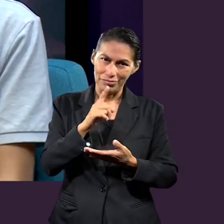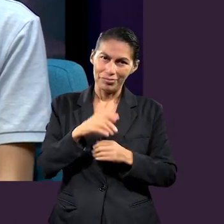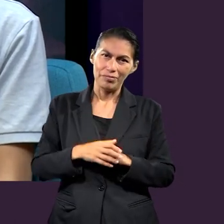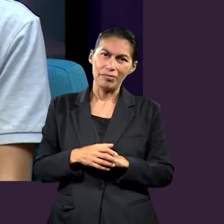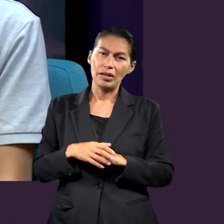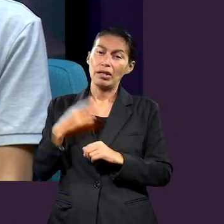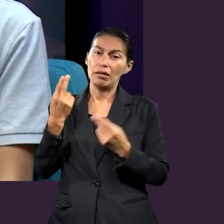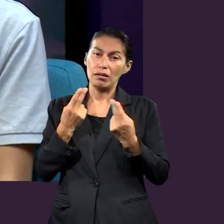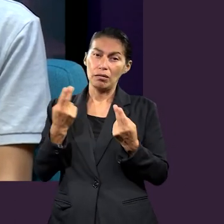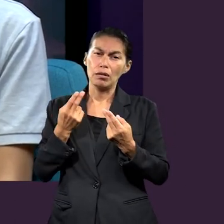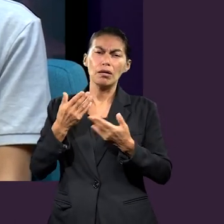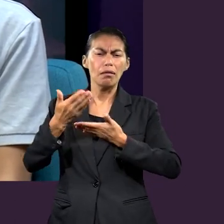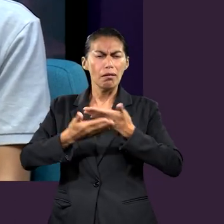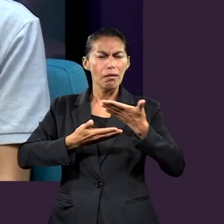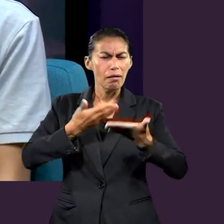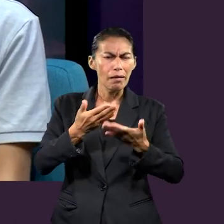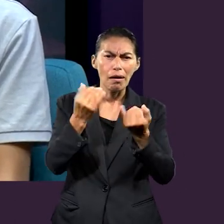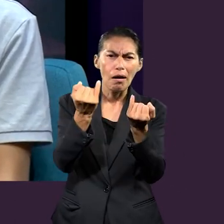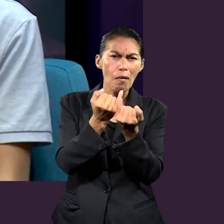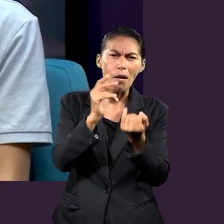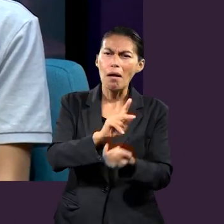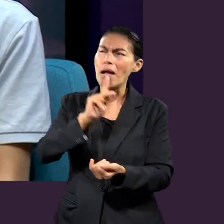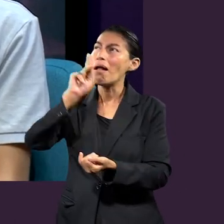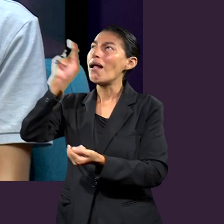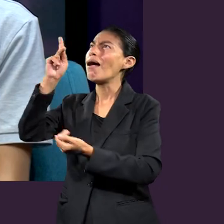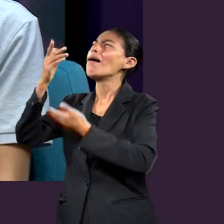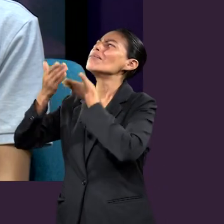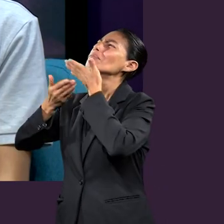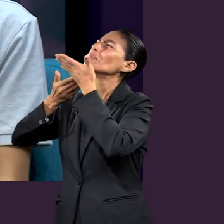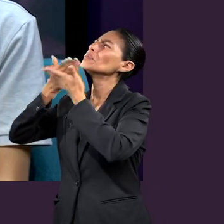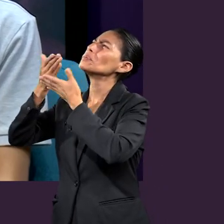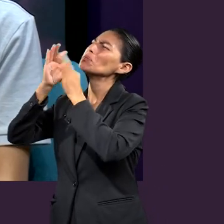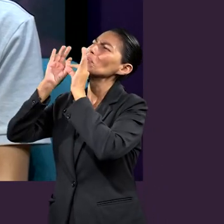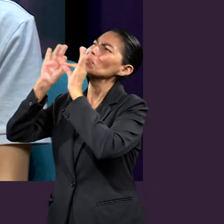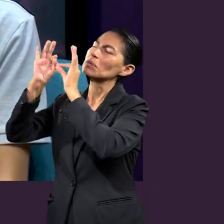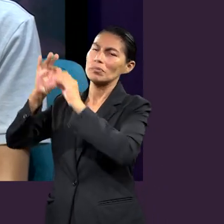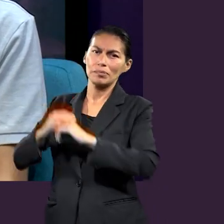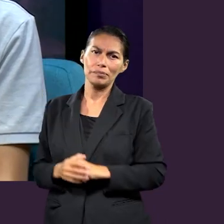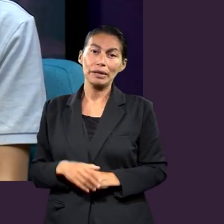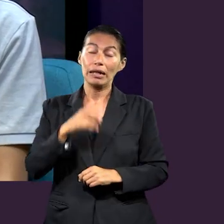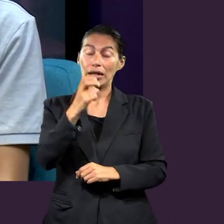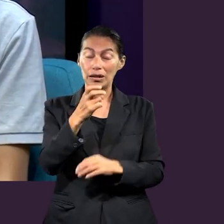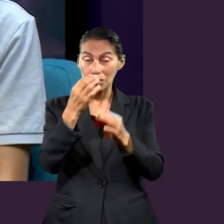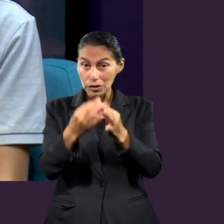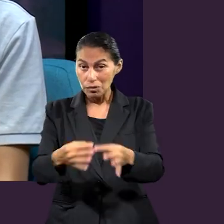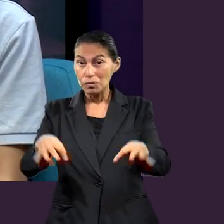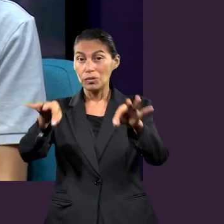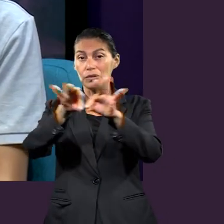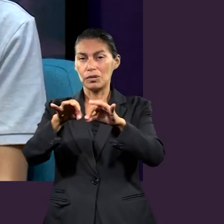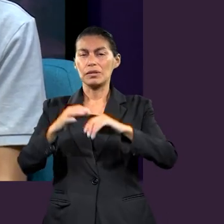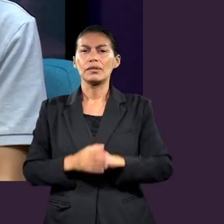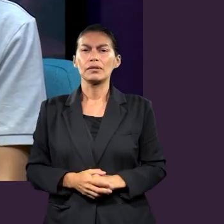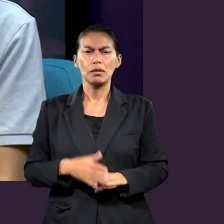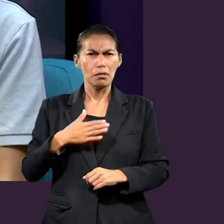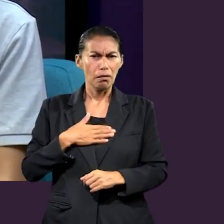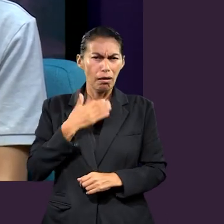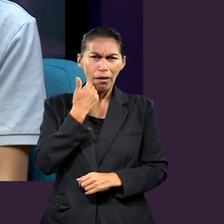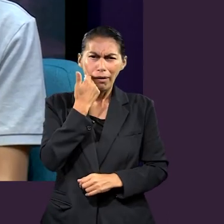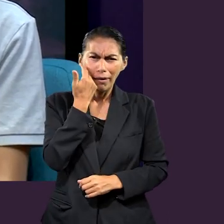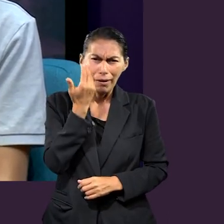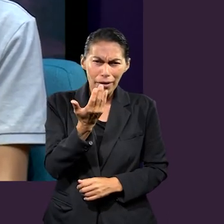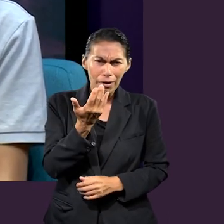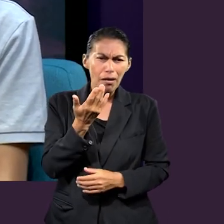gana, como si fuera Dios. Ese punto de obedecer de manera puntual y de buena